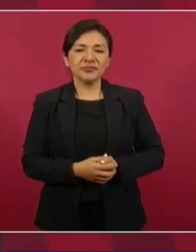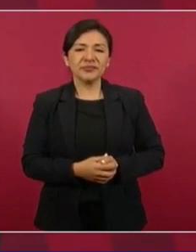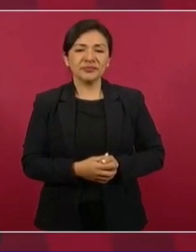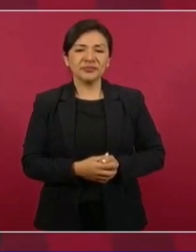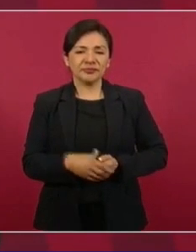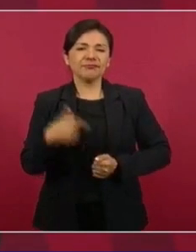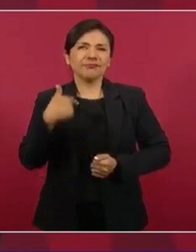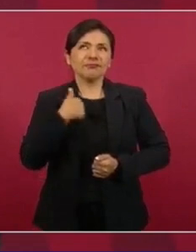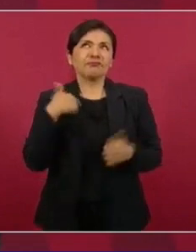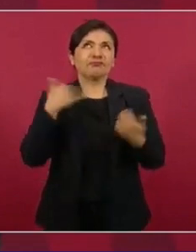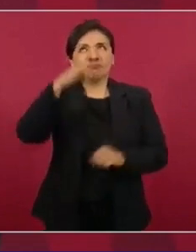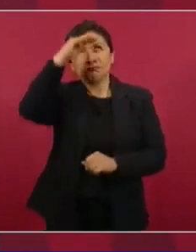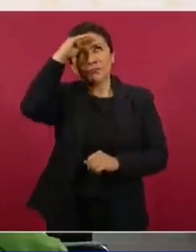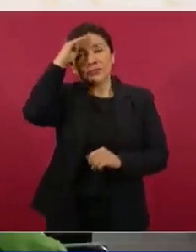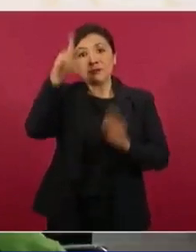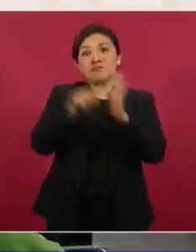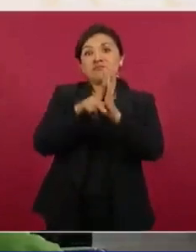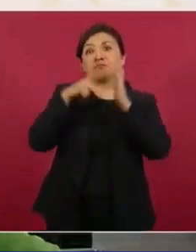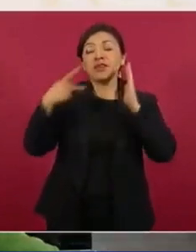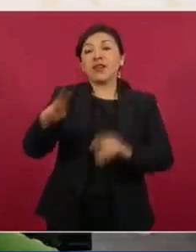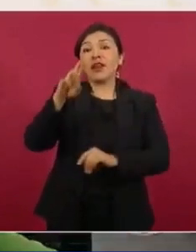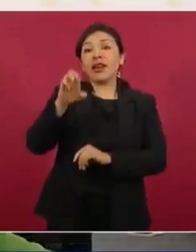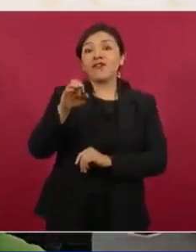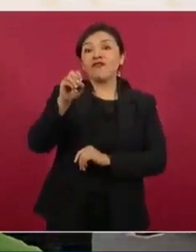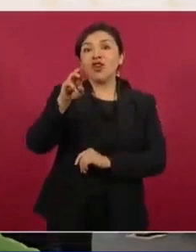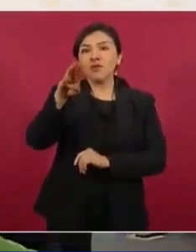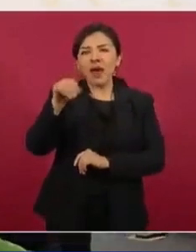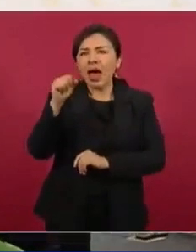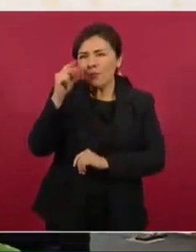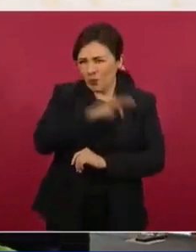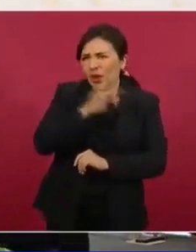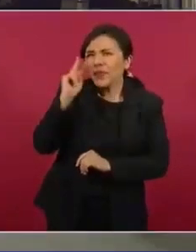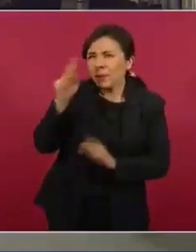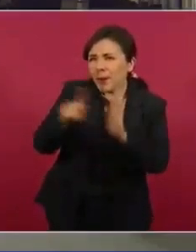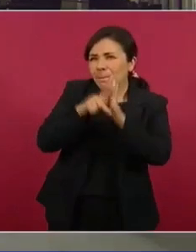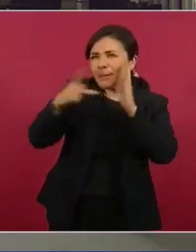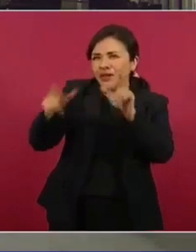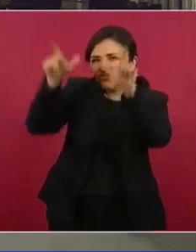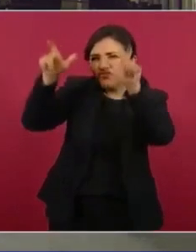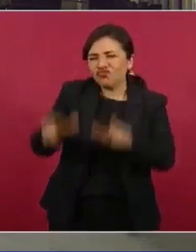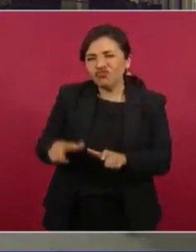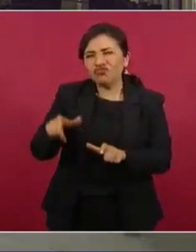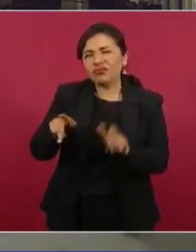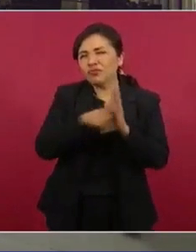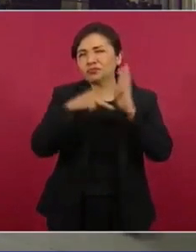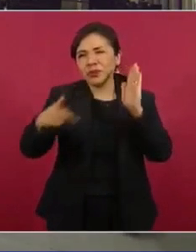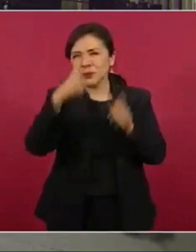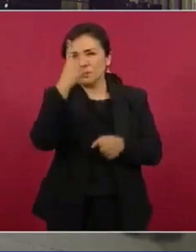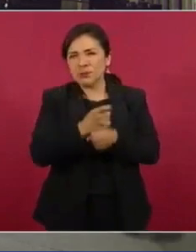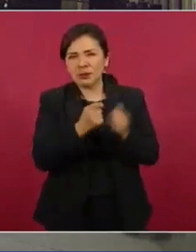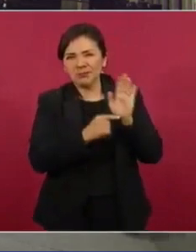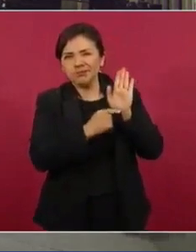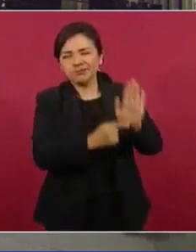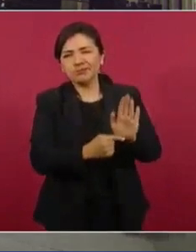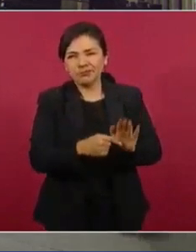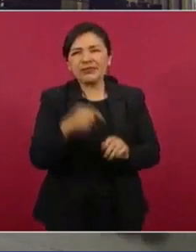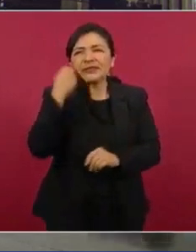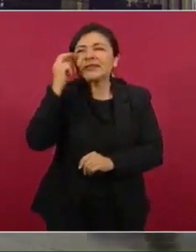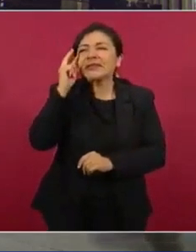Ya me imagino el Reforma. ¿No tienes la primera plana del Reforma? A ver, ponla, nada más hará.